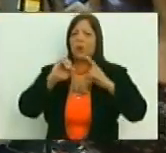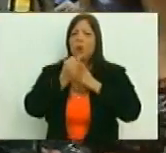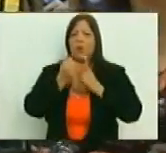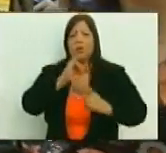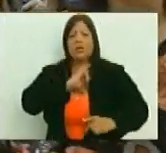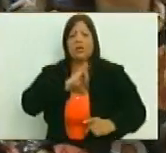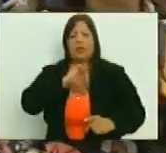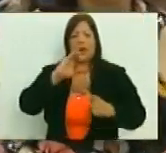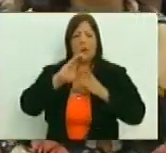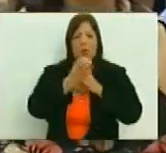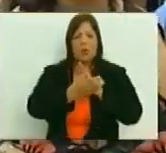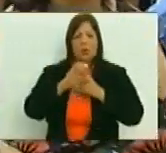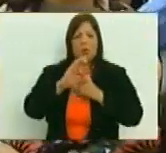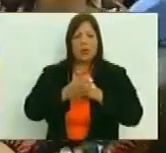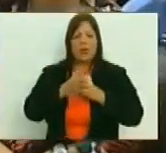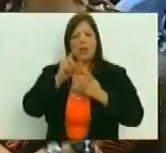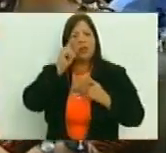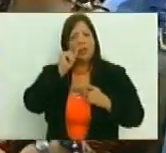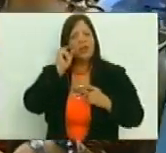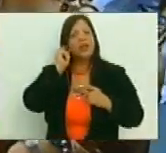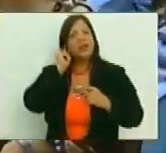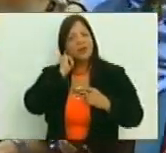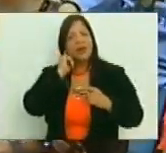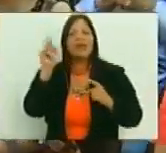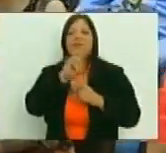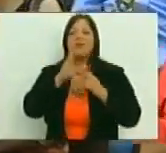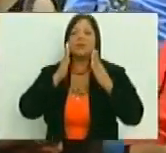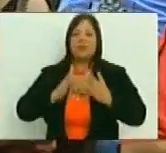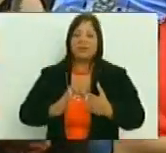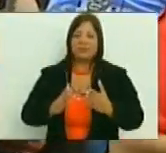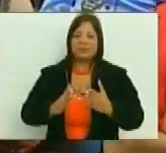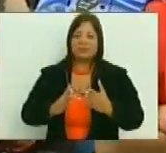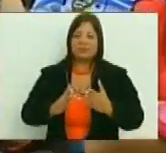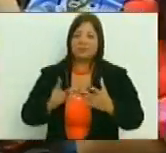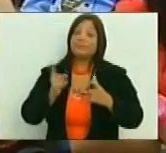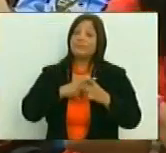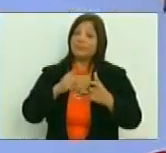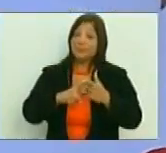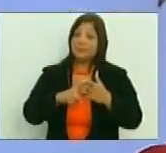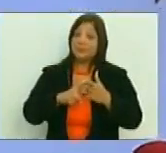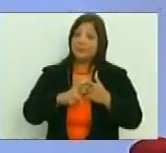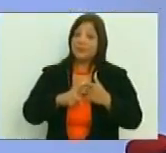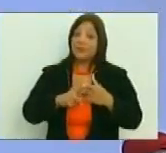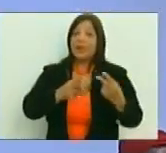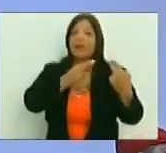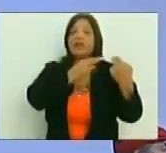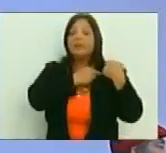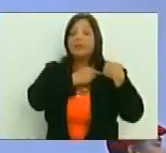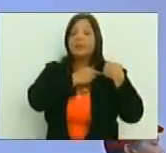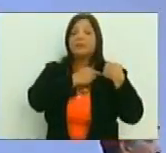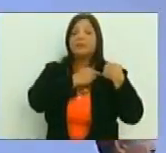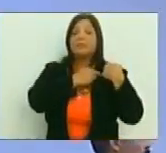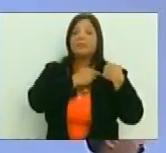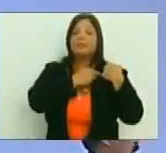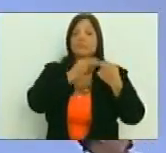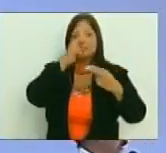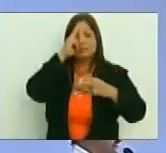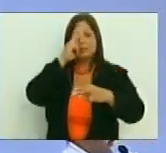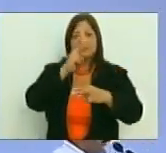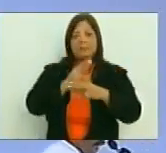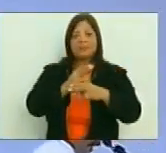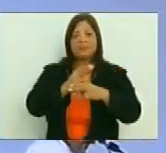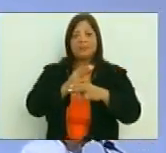identidad cultural de los y las venezolanas así pues que le corresponde a mi estimado